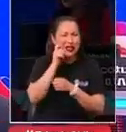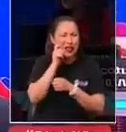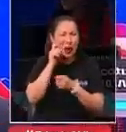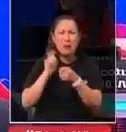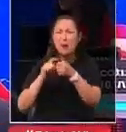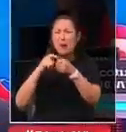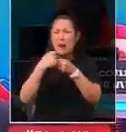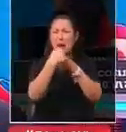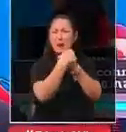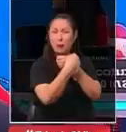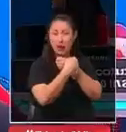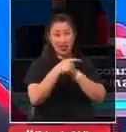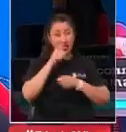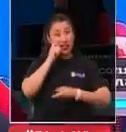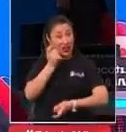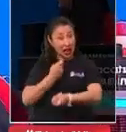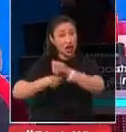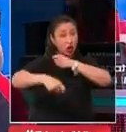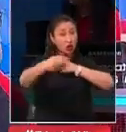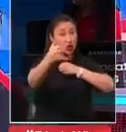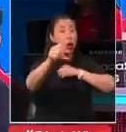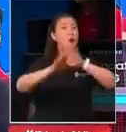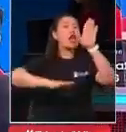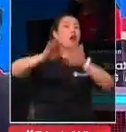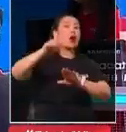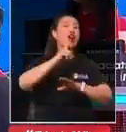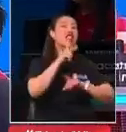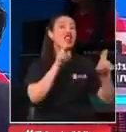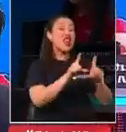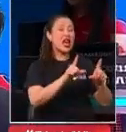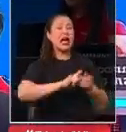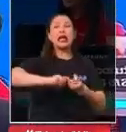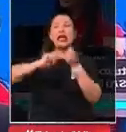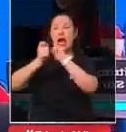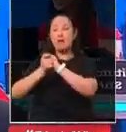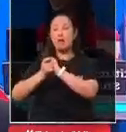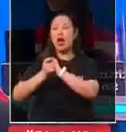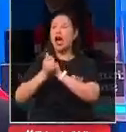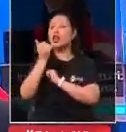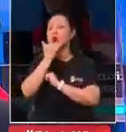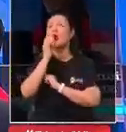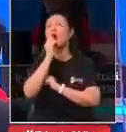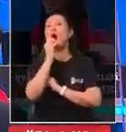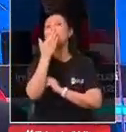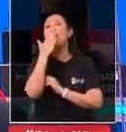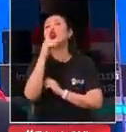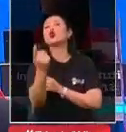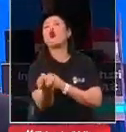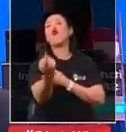saber si eso es buen negocio, si nos podemos cambiar de la televisión a esto o es mejor que tú vengas para acá.